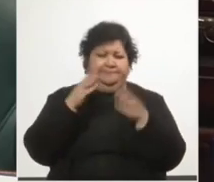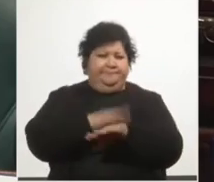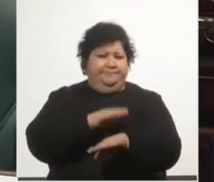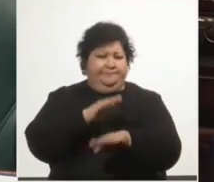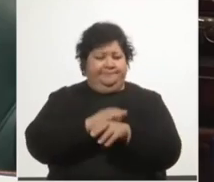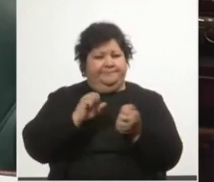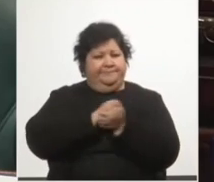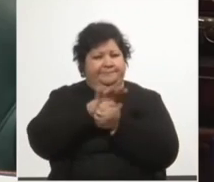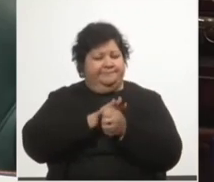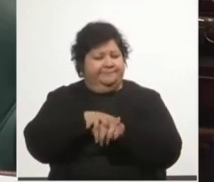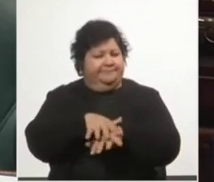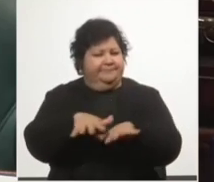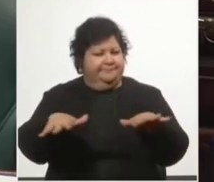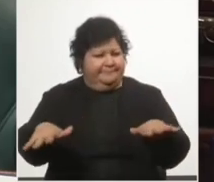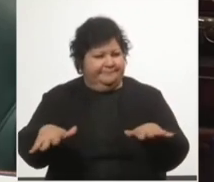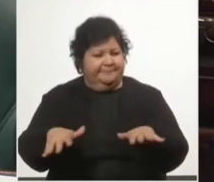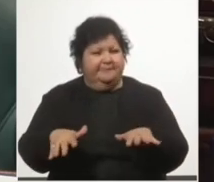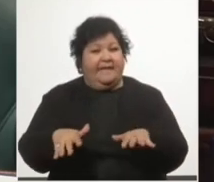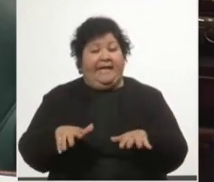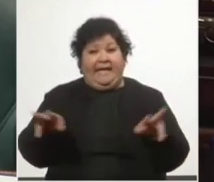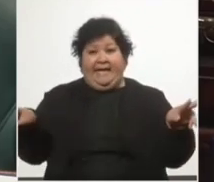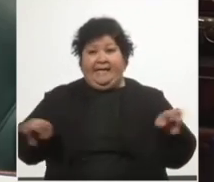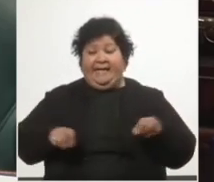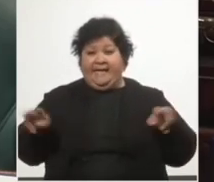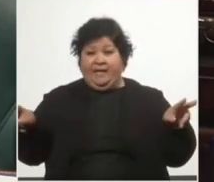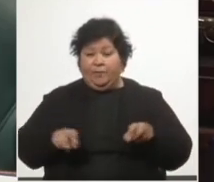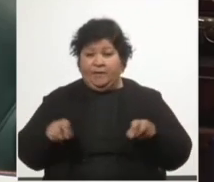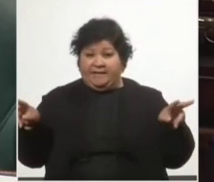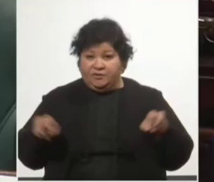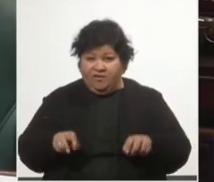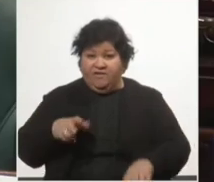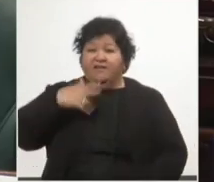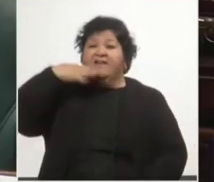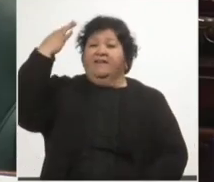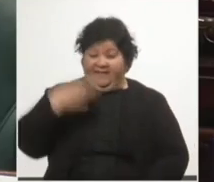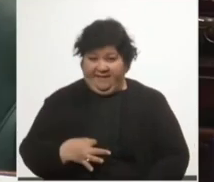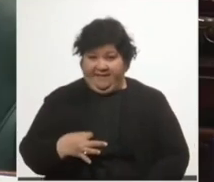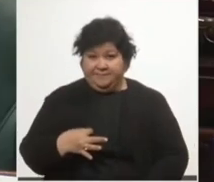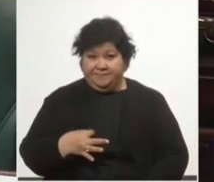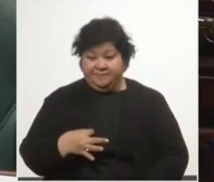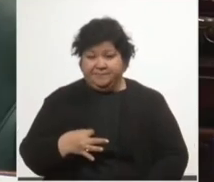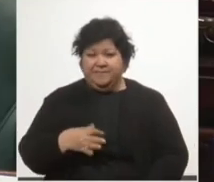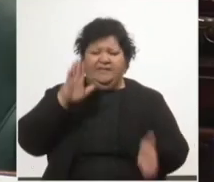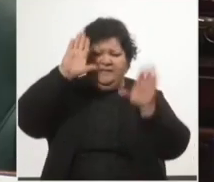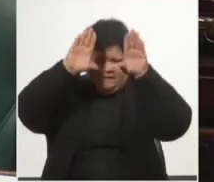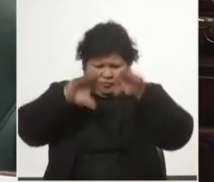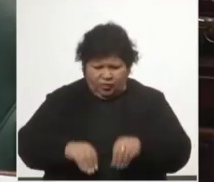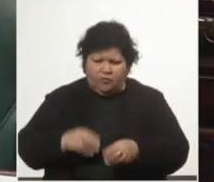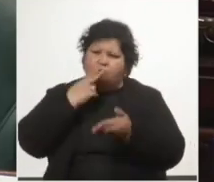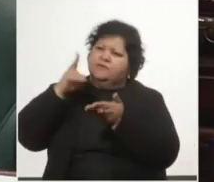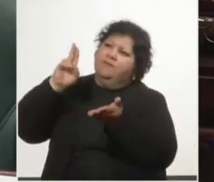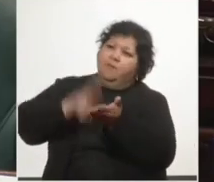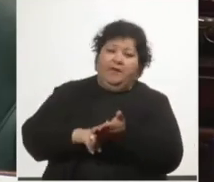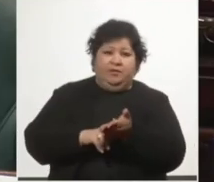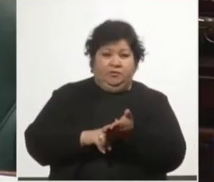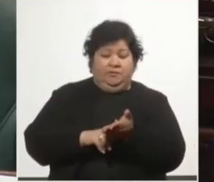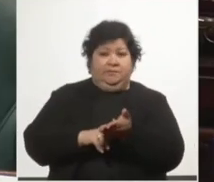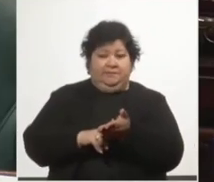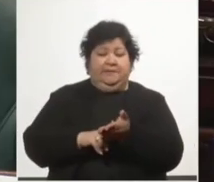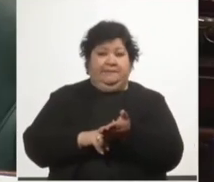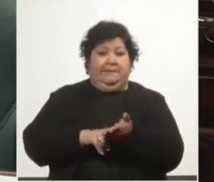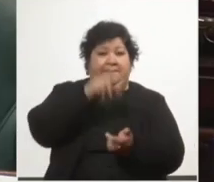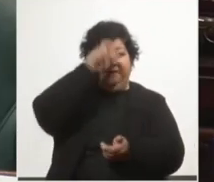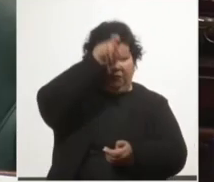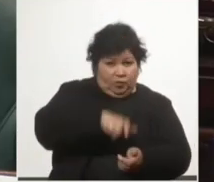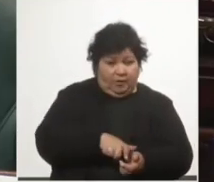Al hacer esto vemos que la recaudación en términos reales de todos los impuestos asociados a rentas personales y al